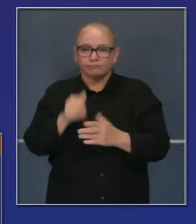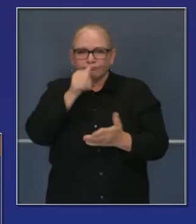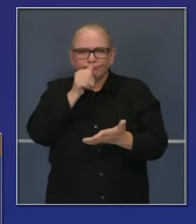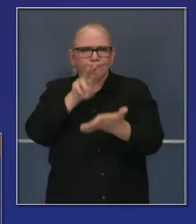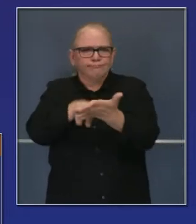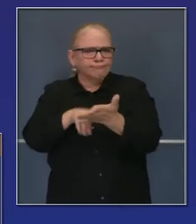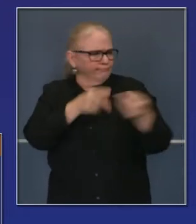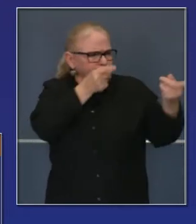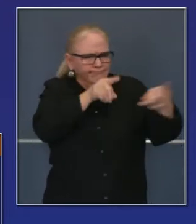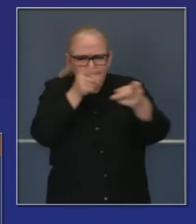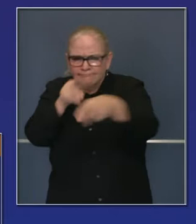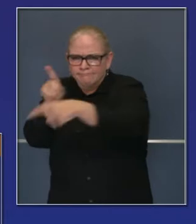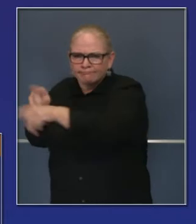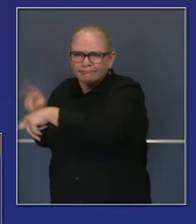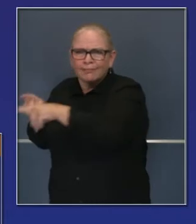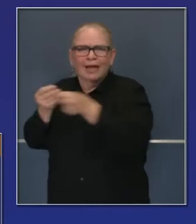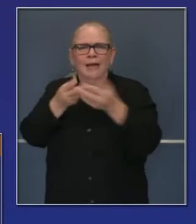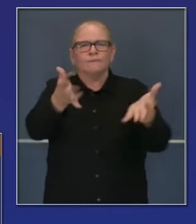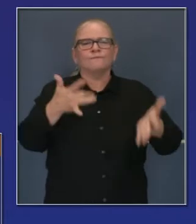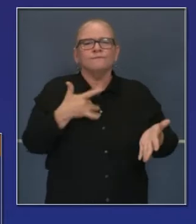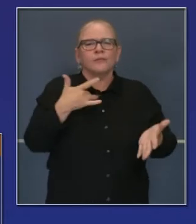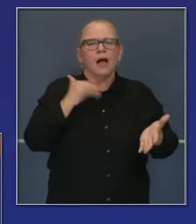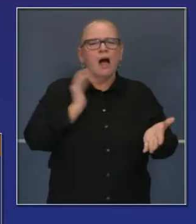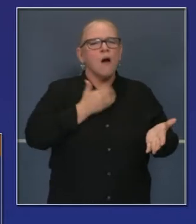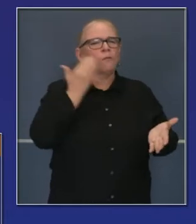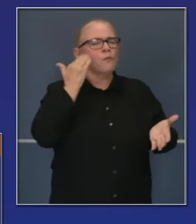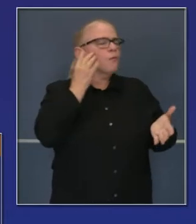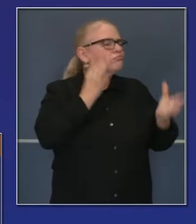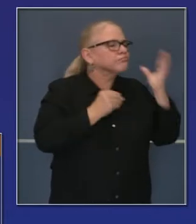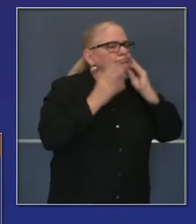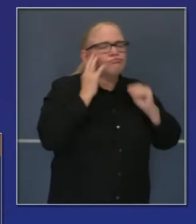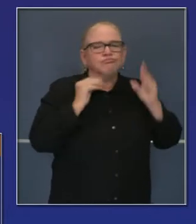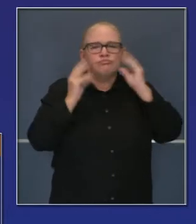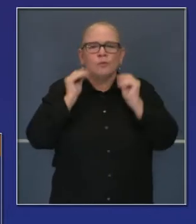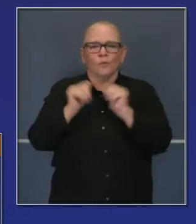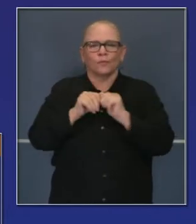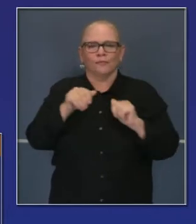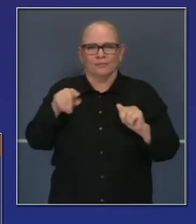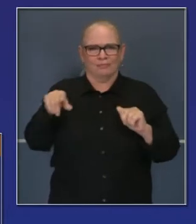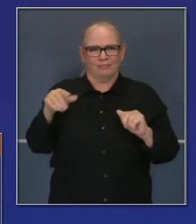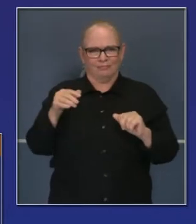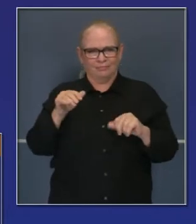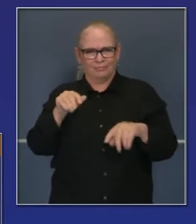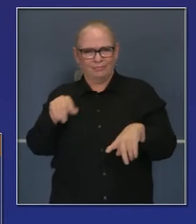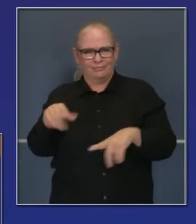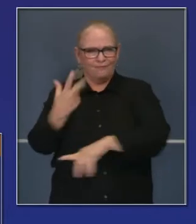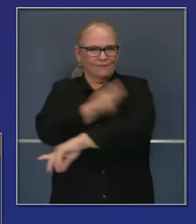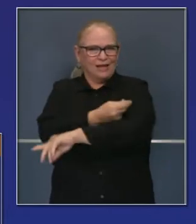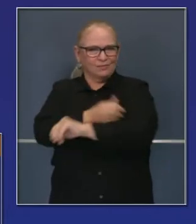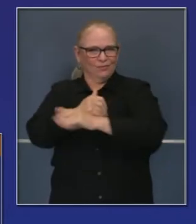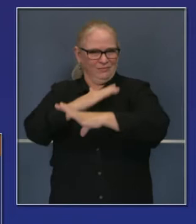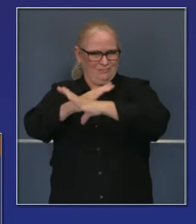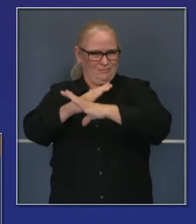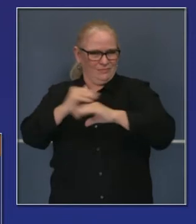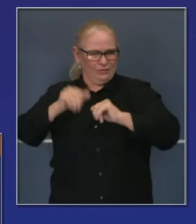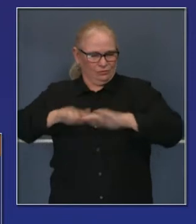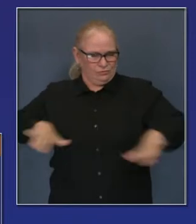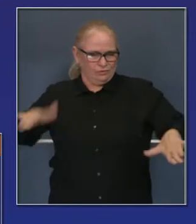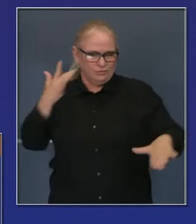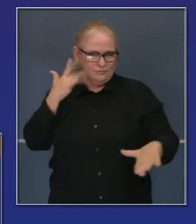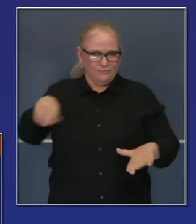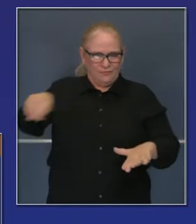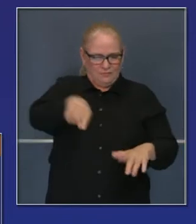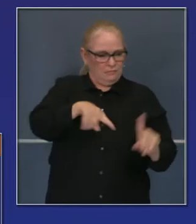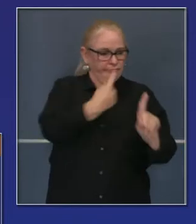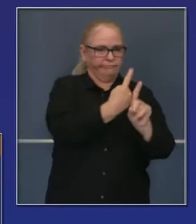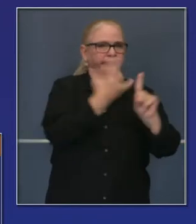confidencialidad, etc. Es para darles una idea general de la experiencia con vacunas que se ha establecido aquí en